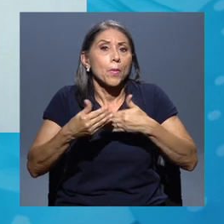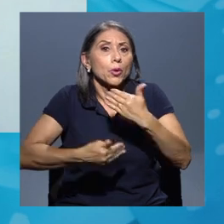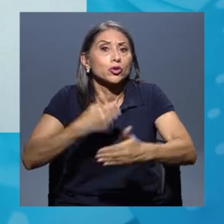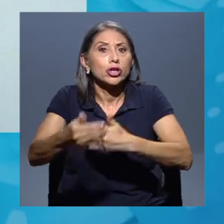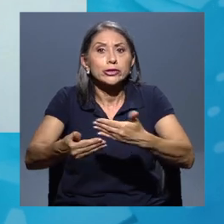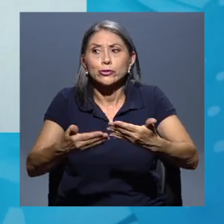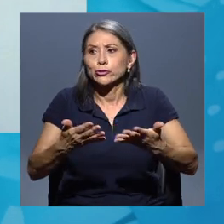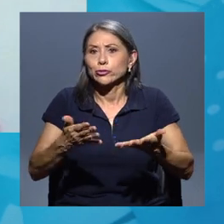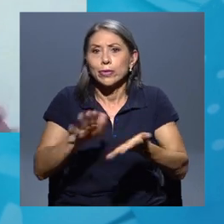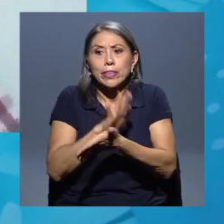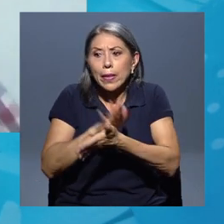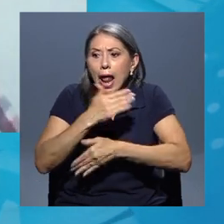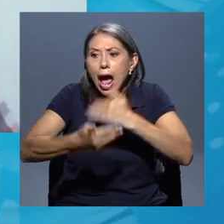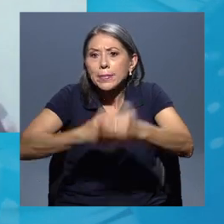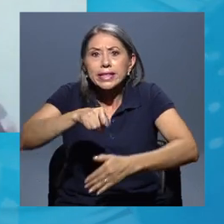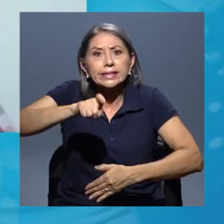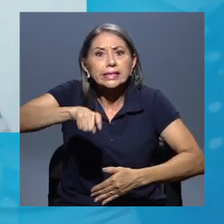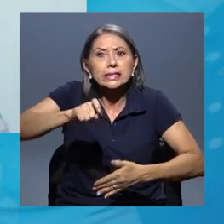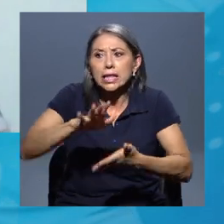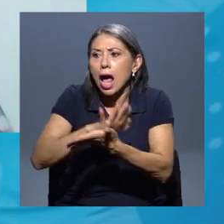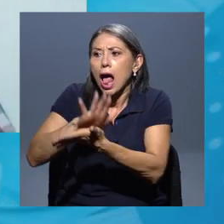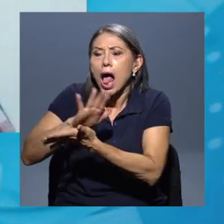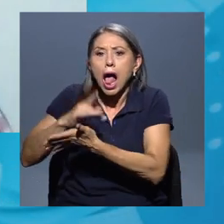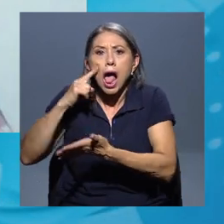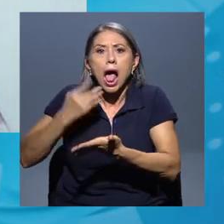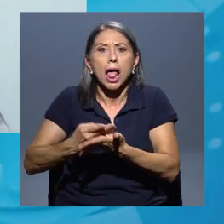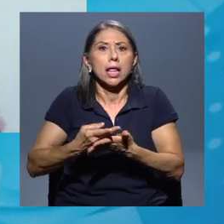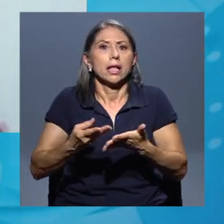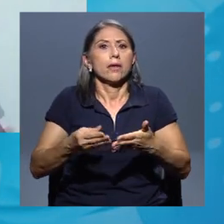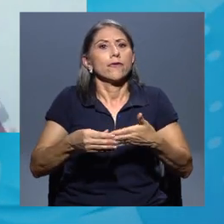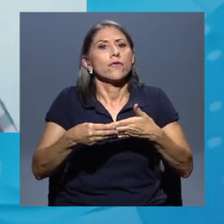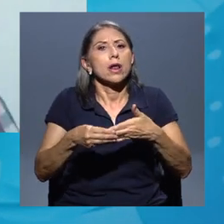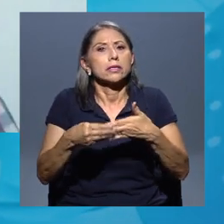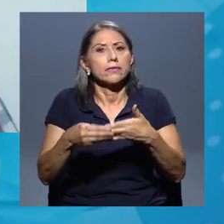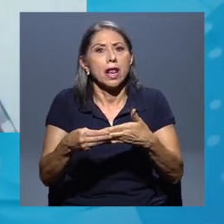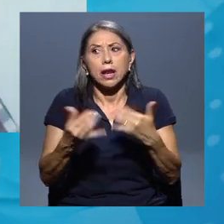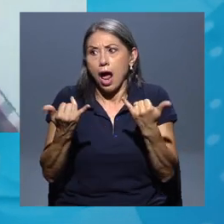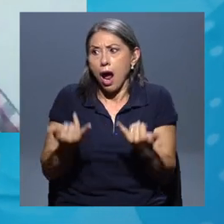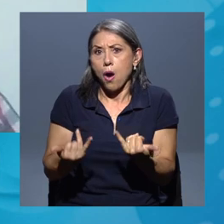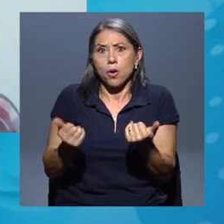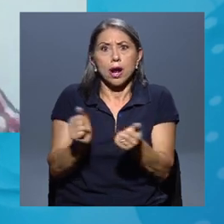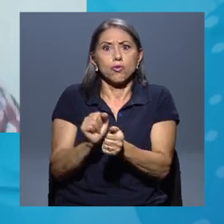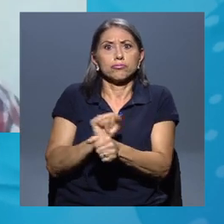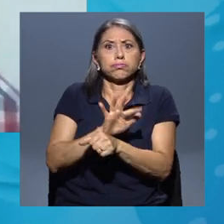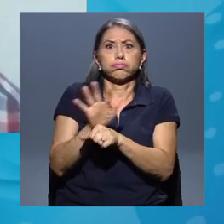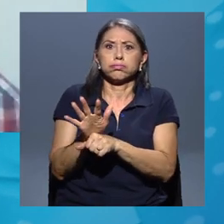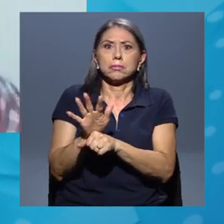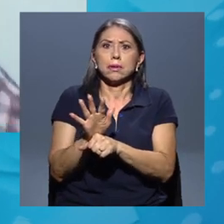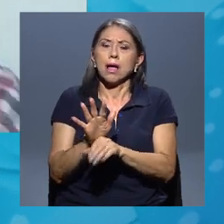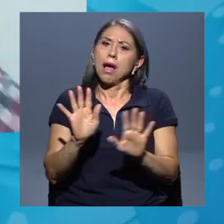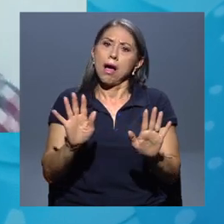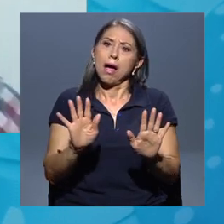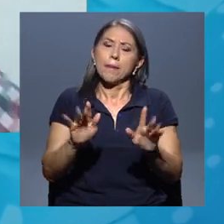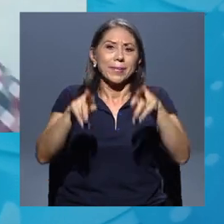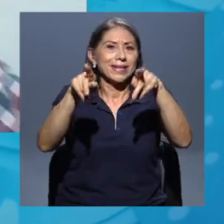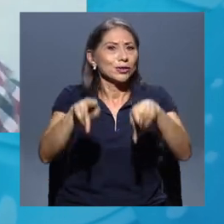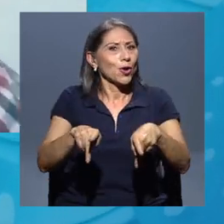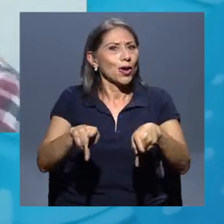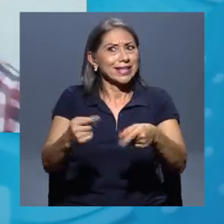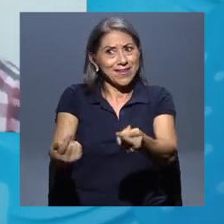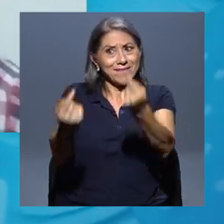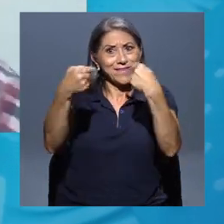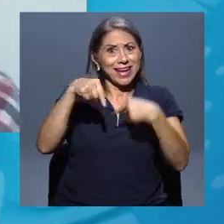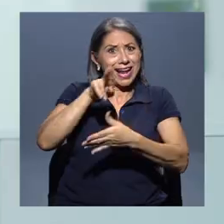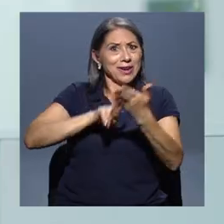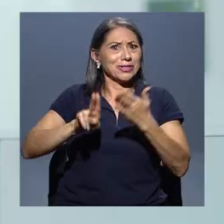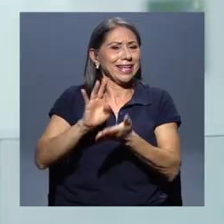trámites y bajo una coyuntura de pandemia pues evitar que las personas viajen a la universidad para obtener una firma